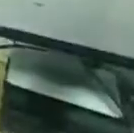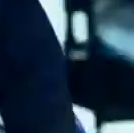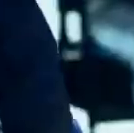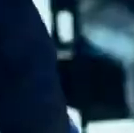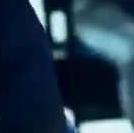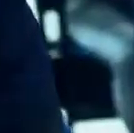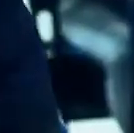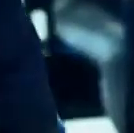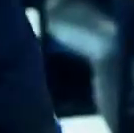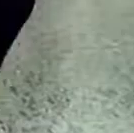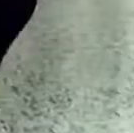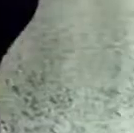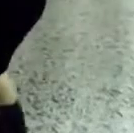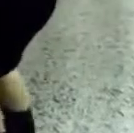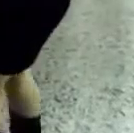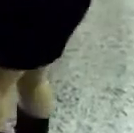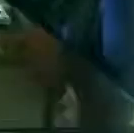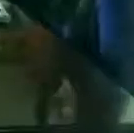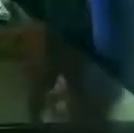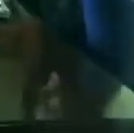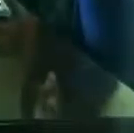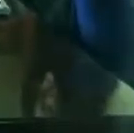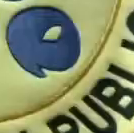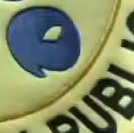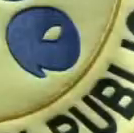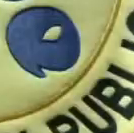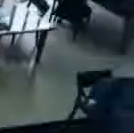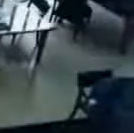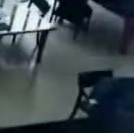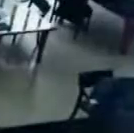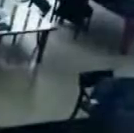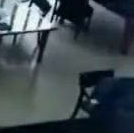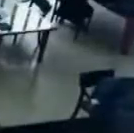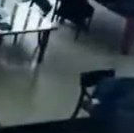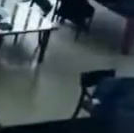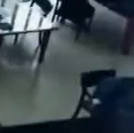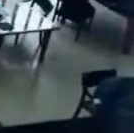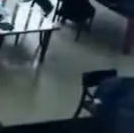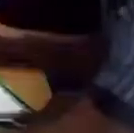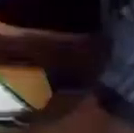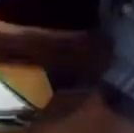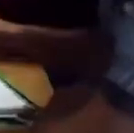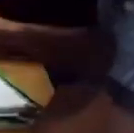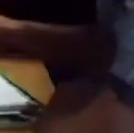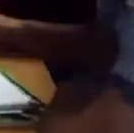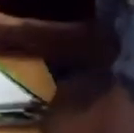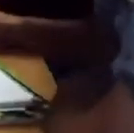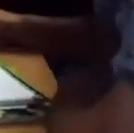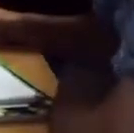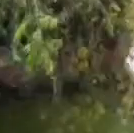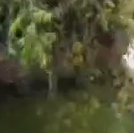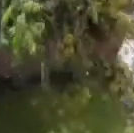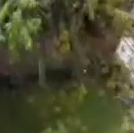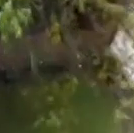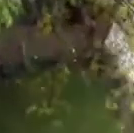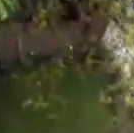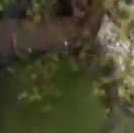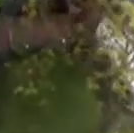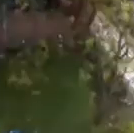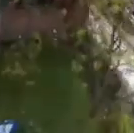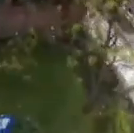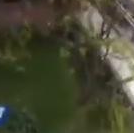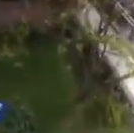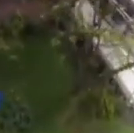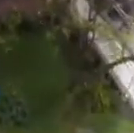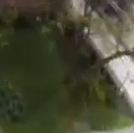y capacitación avanzada de altos funcionarios del Estado. Escuela de Alto Gobierno. Un programa de la Escuela Superior